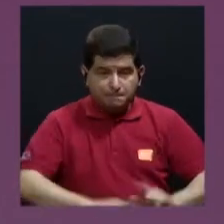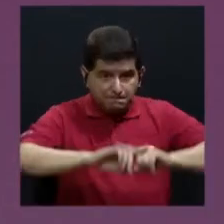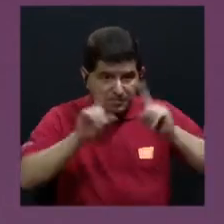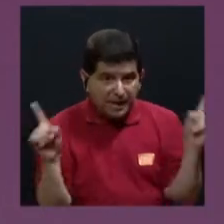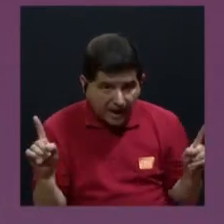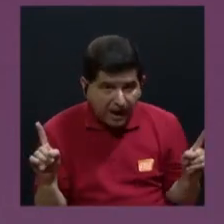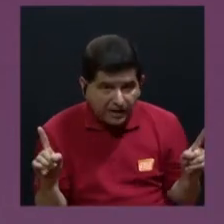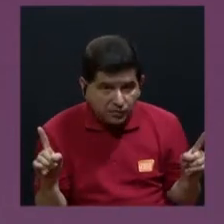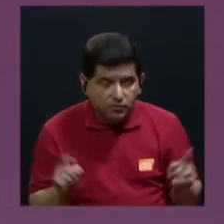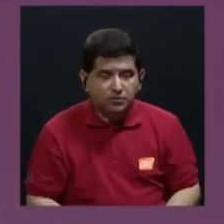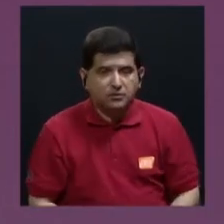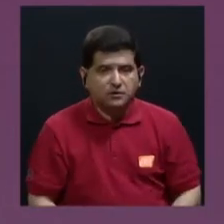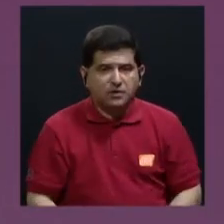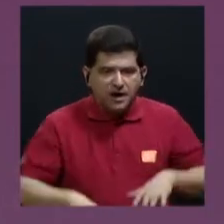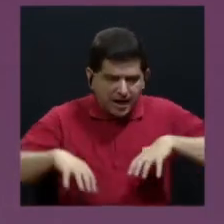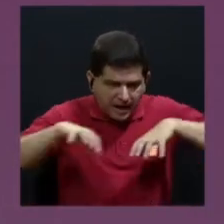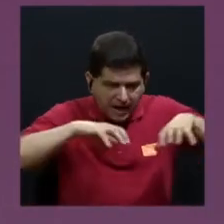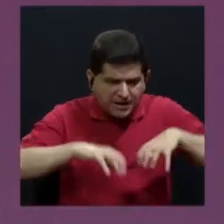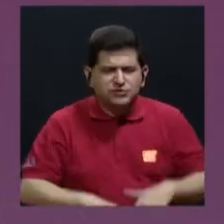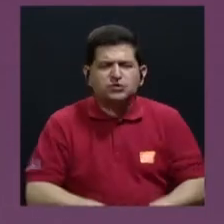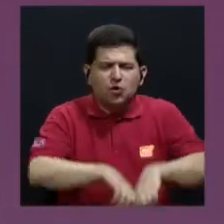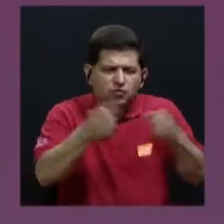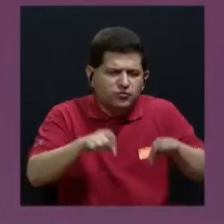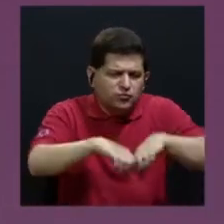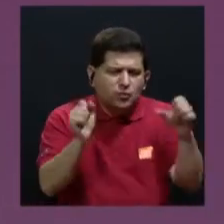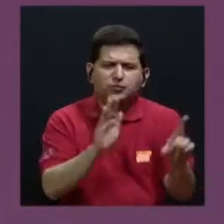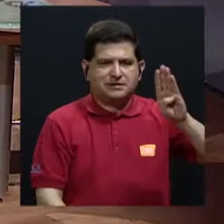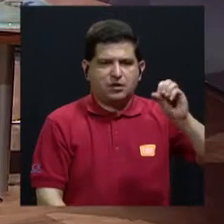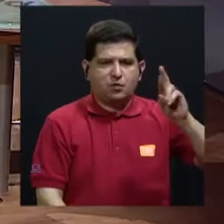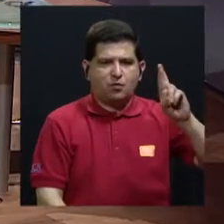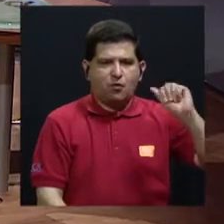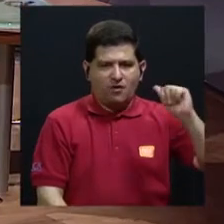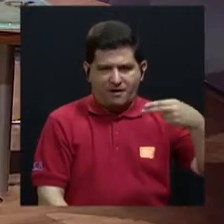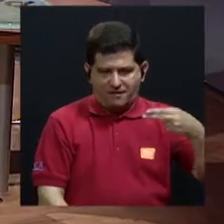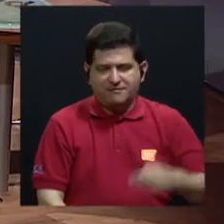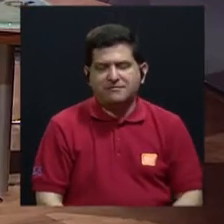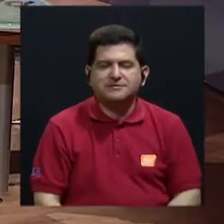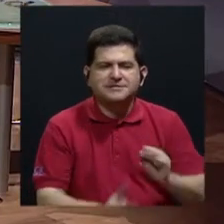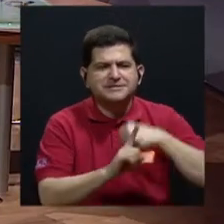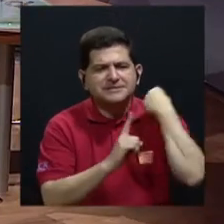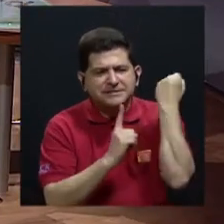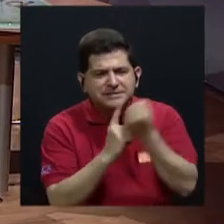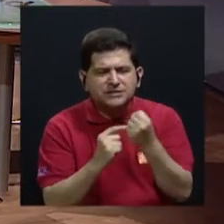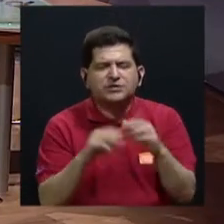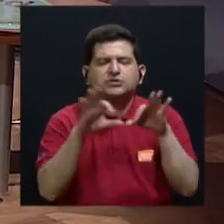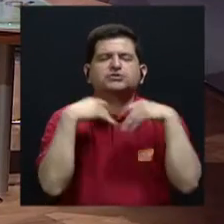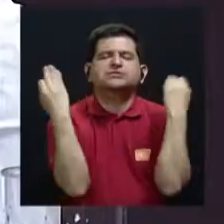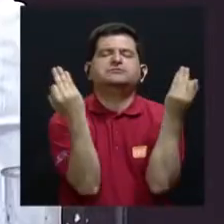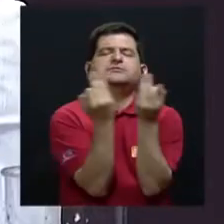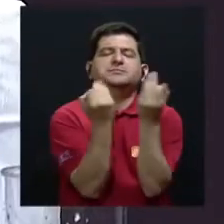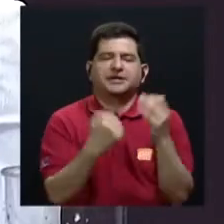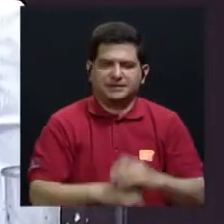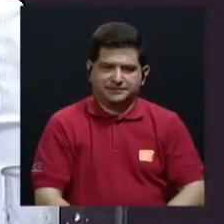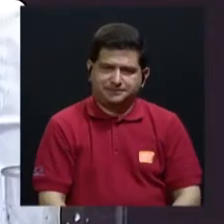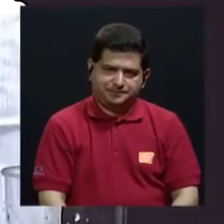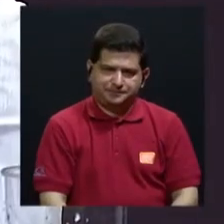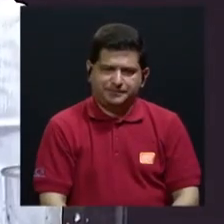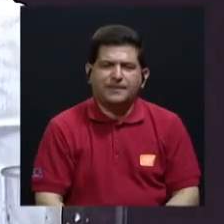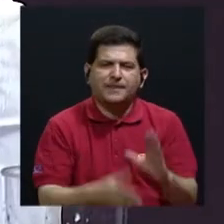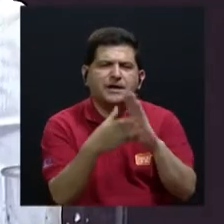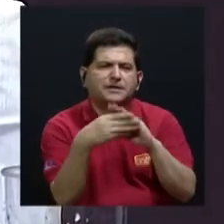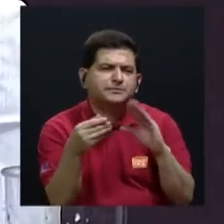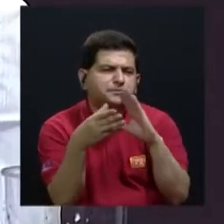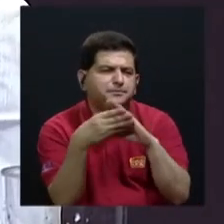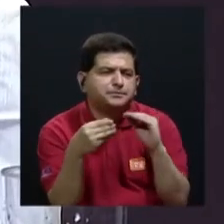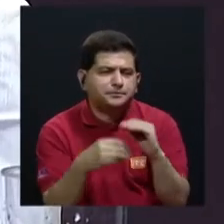fue con medidas de graves violaciones a sus derechos. La situación con la familia, cuéntanos.